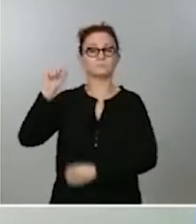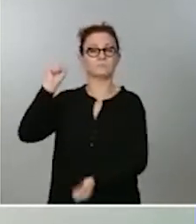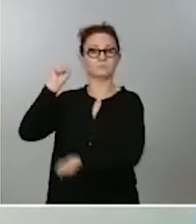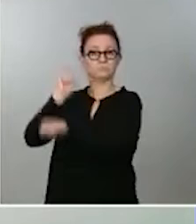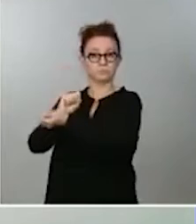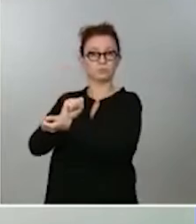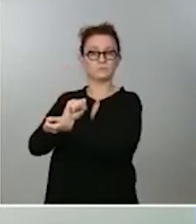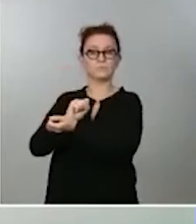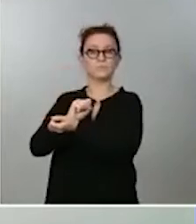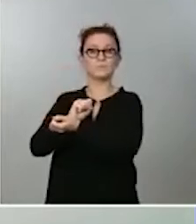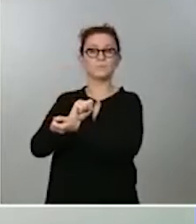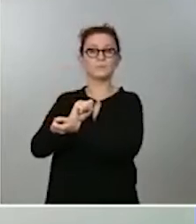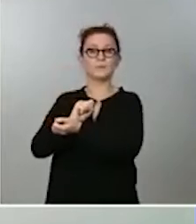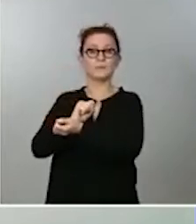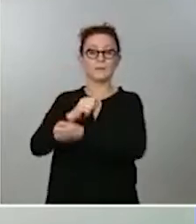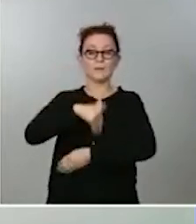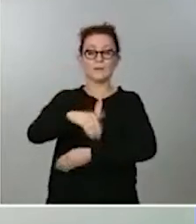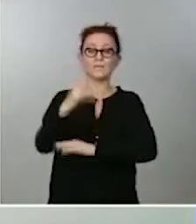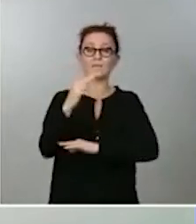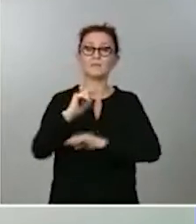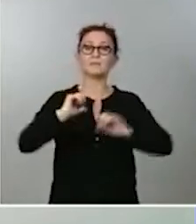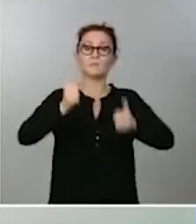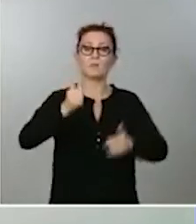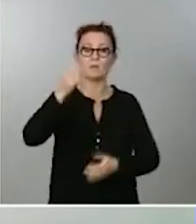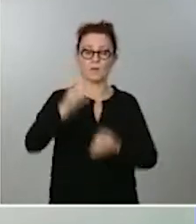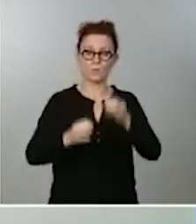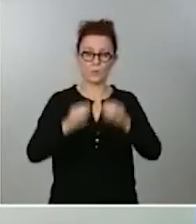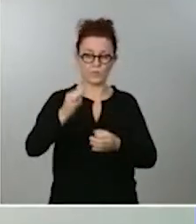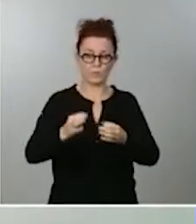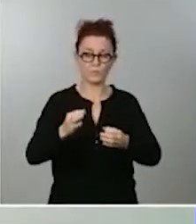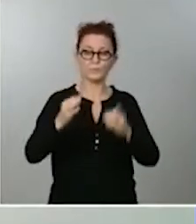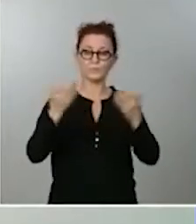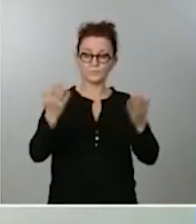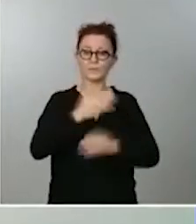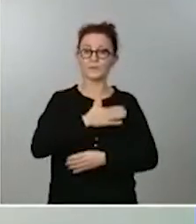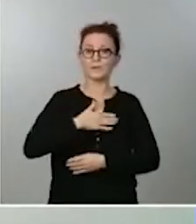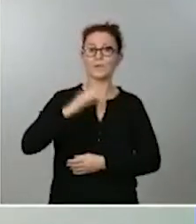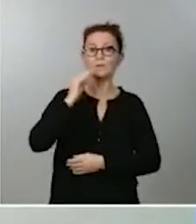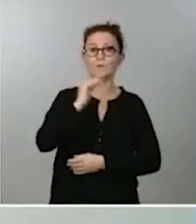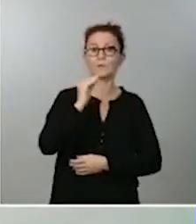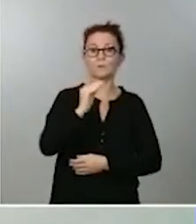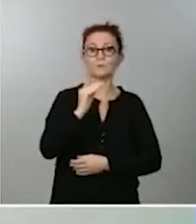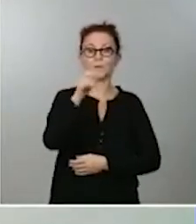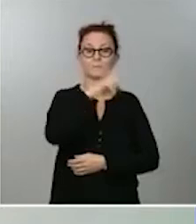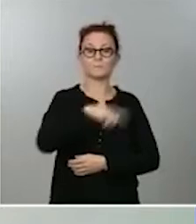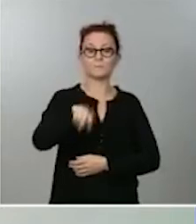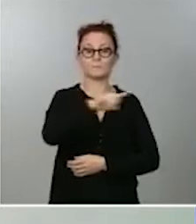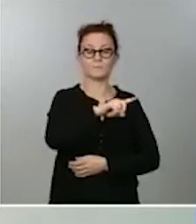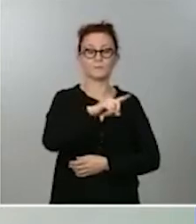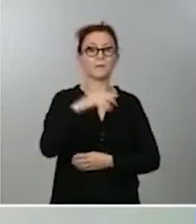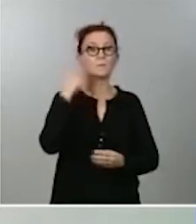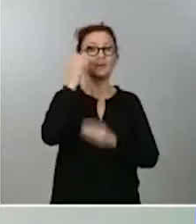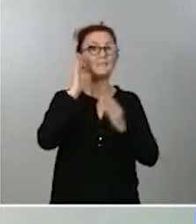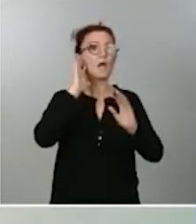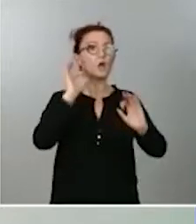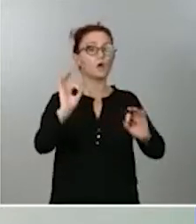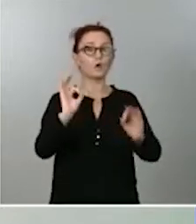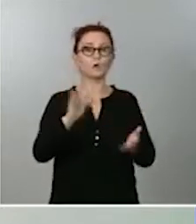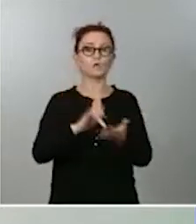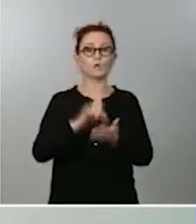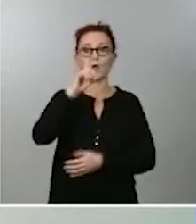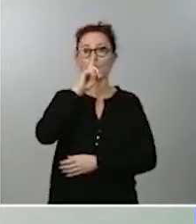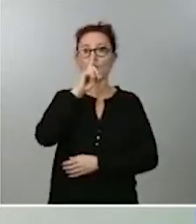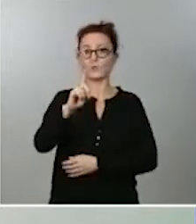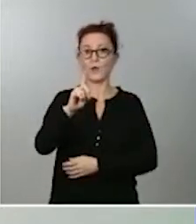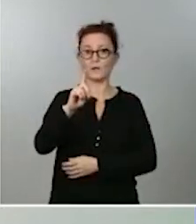viernes empieza el juicio y yo querría preguntar si les parece razonable que lleve un año en prisión preventiva, también porque